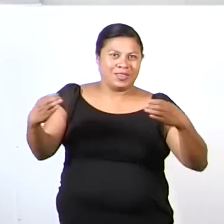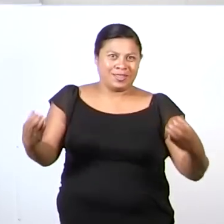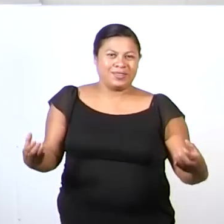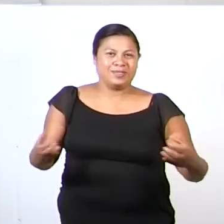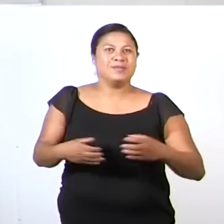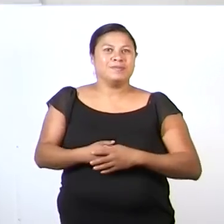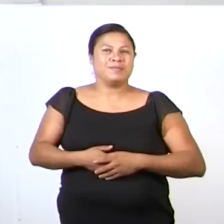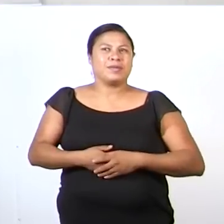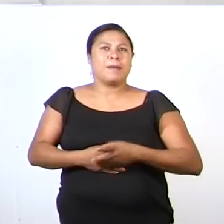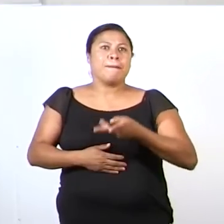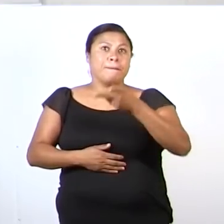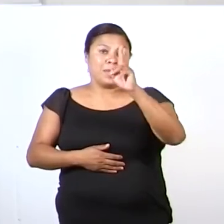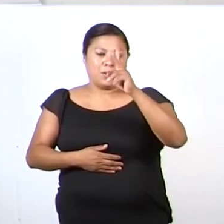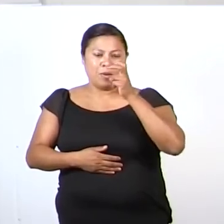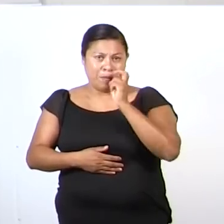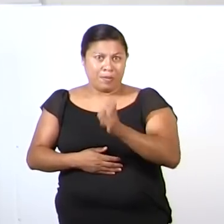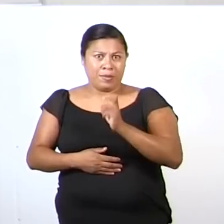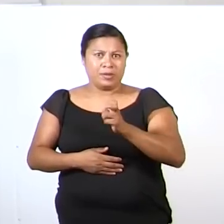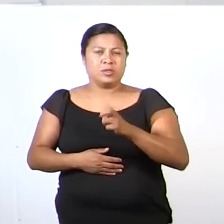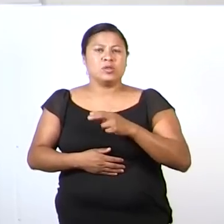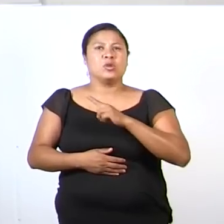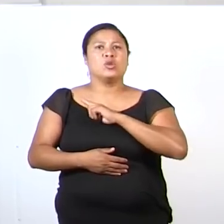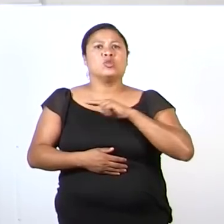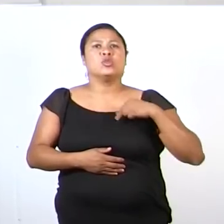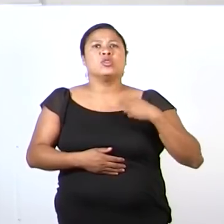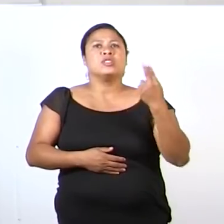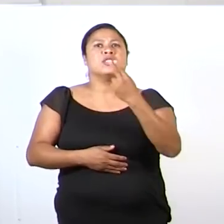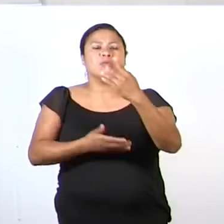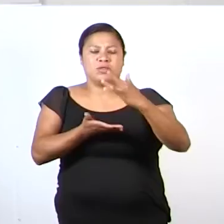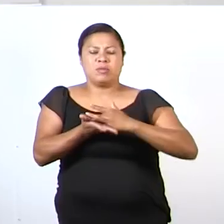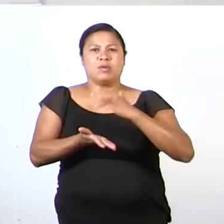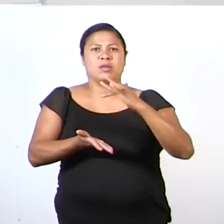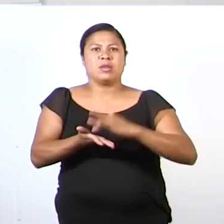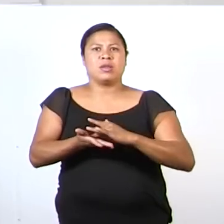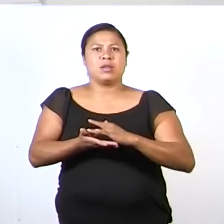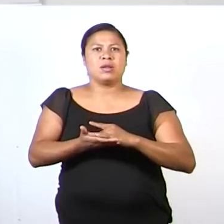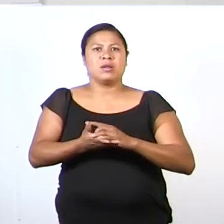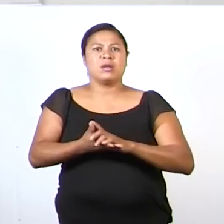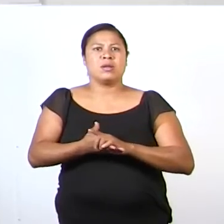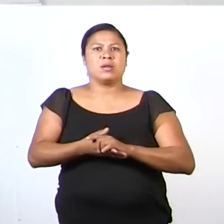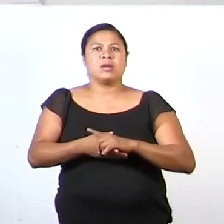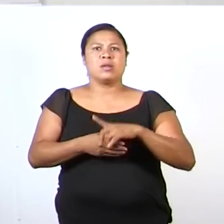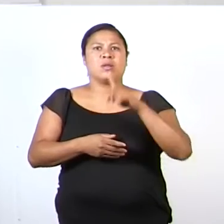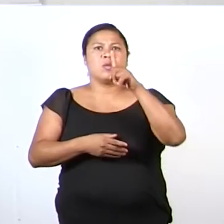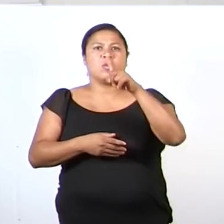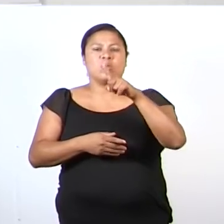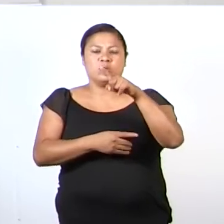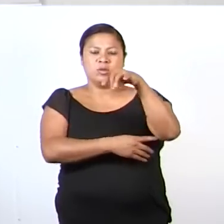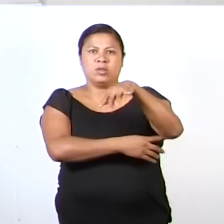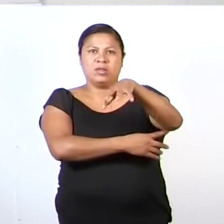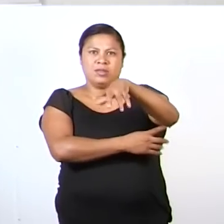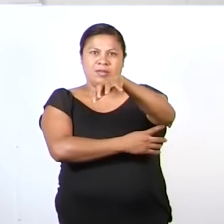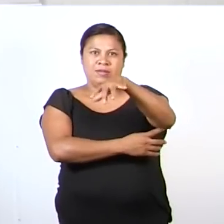Pero para esto, nos vamos a apoyar de lo que son unos títeres.